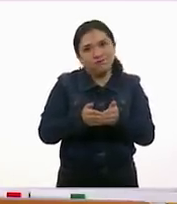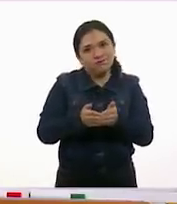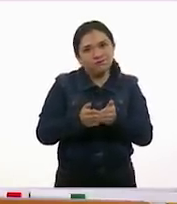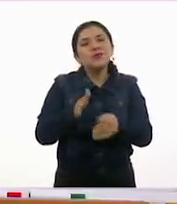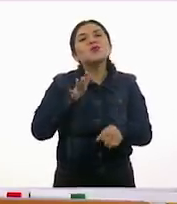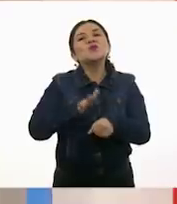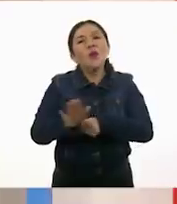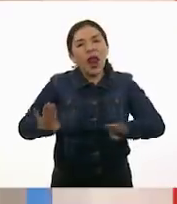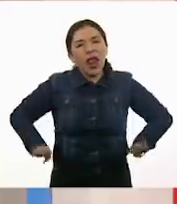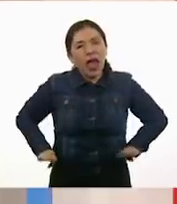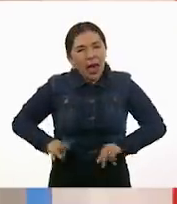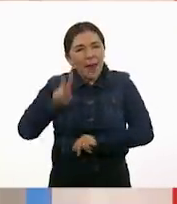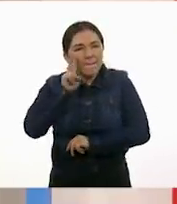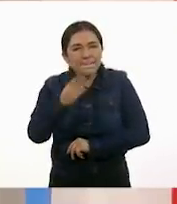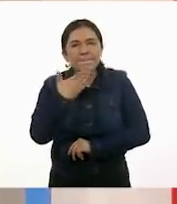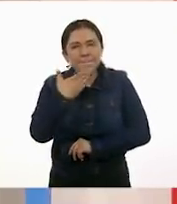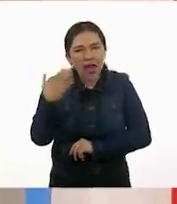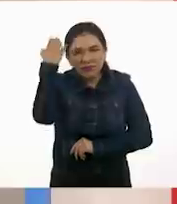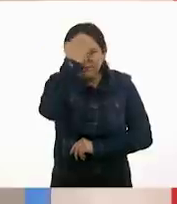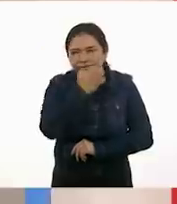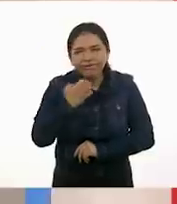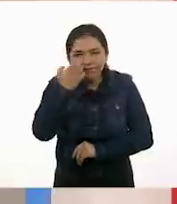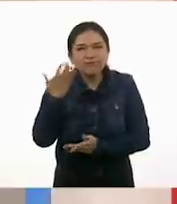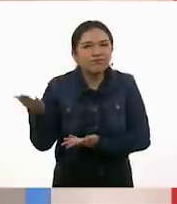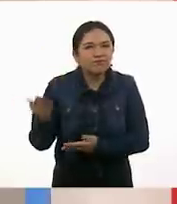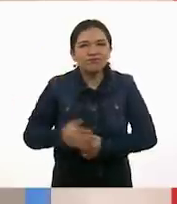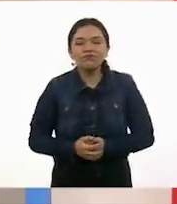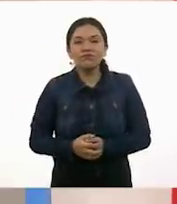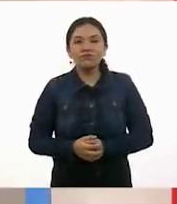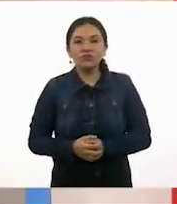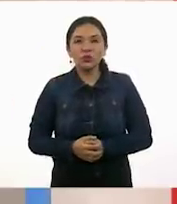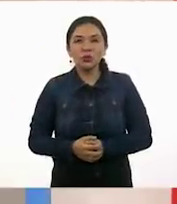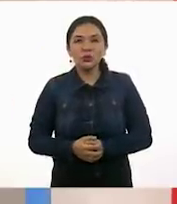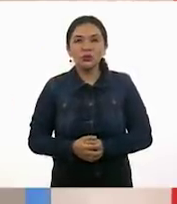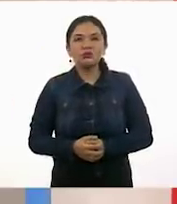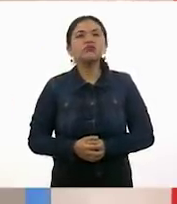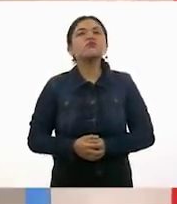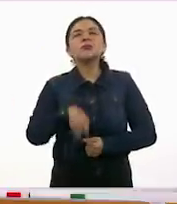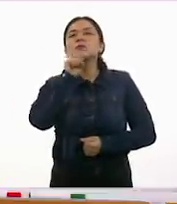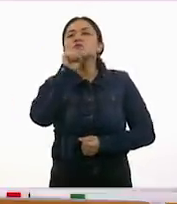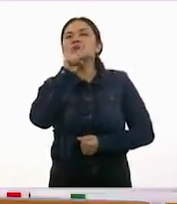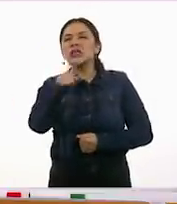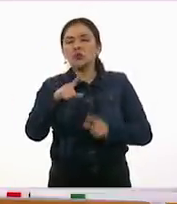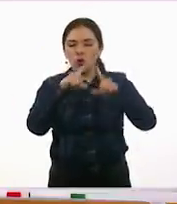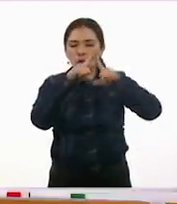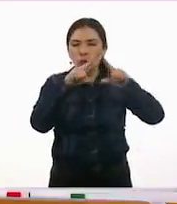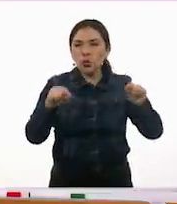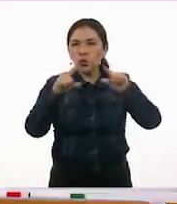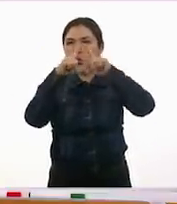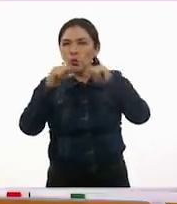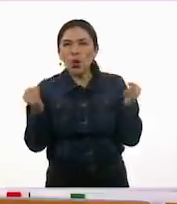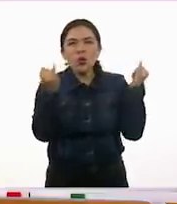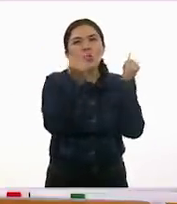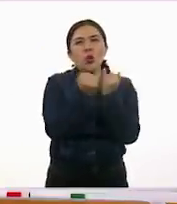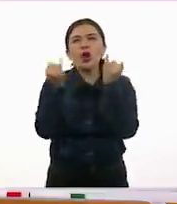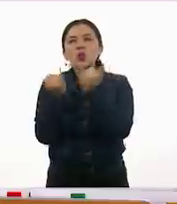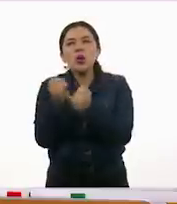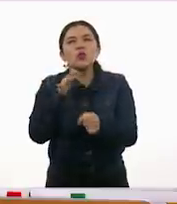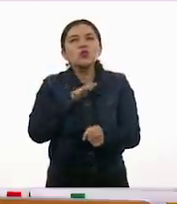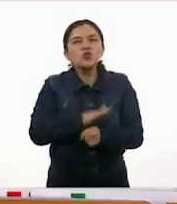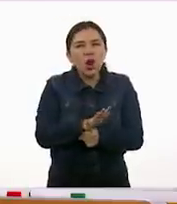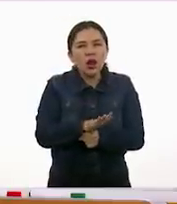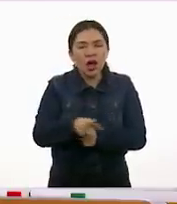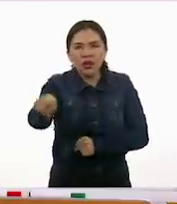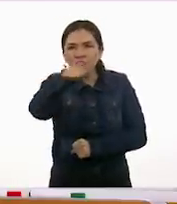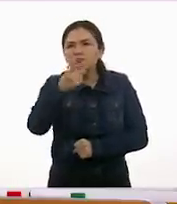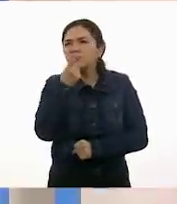adecuadas? Observa muy bien. Observa muy bien. ¿Cuáles se ven del mismo tamaño? Creo que estoy escuchando